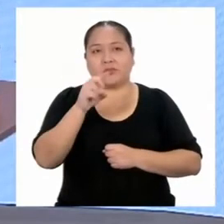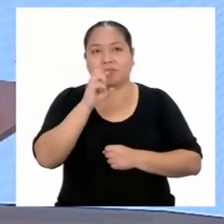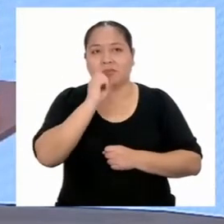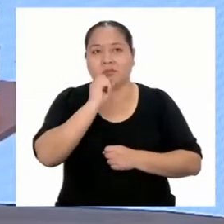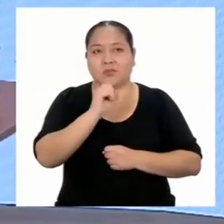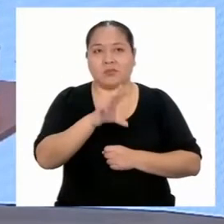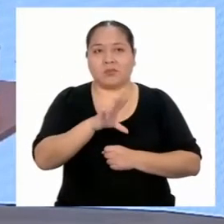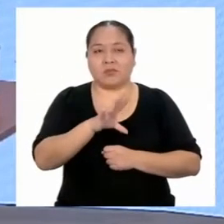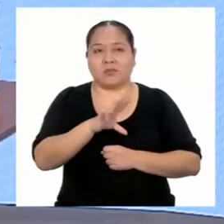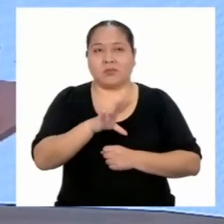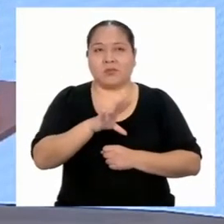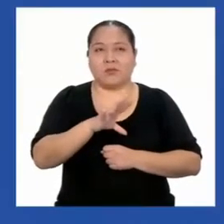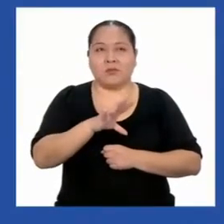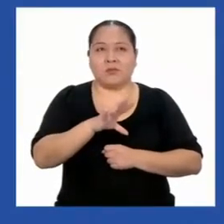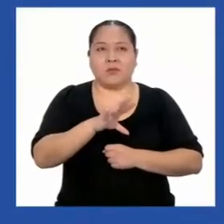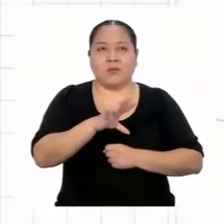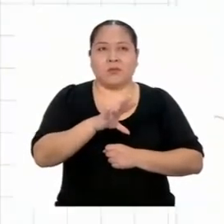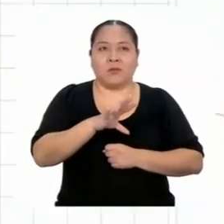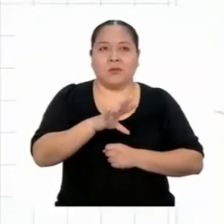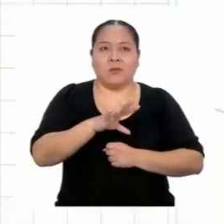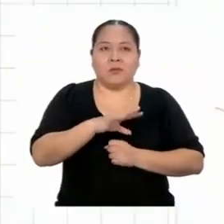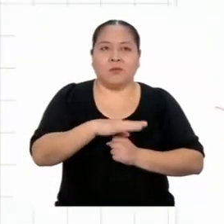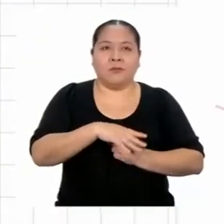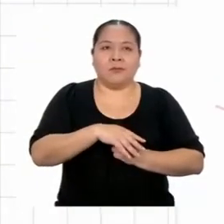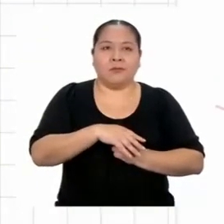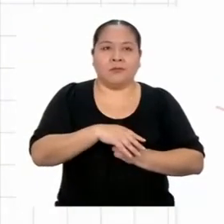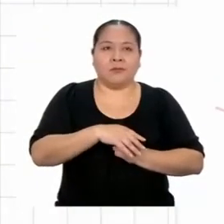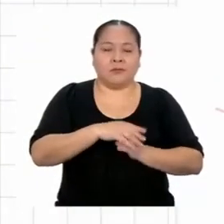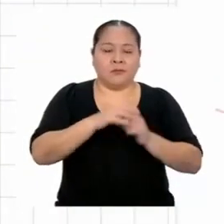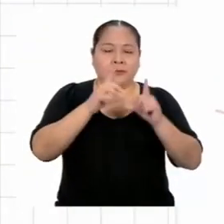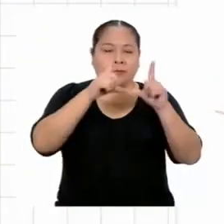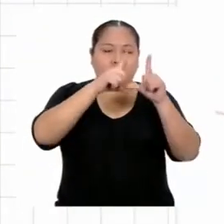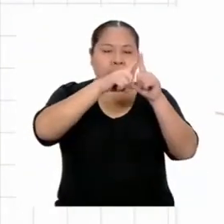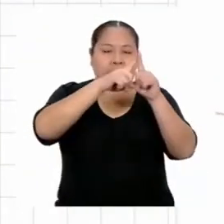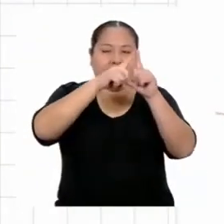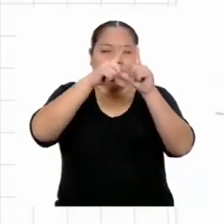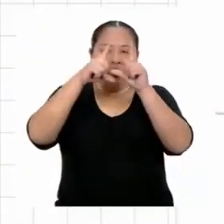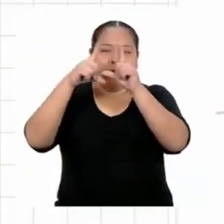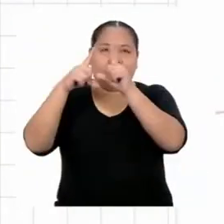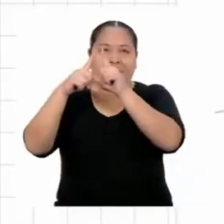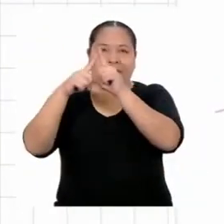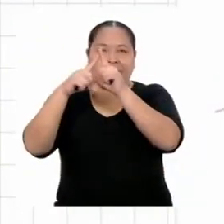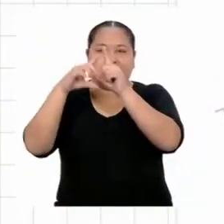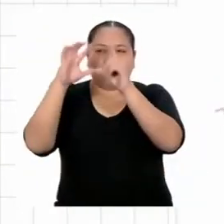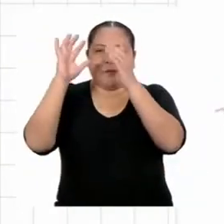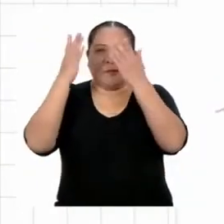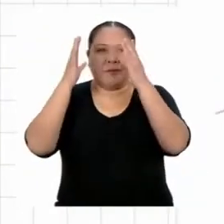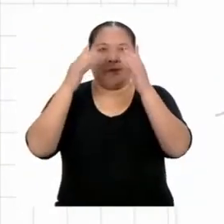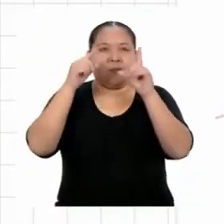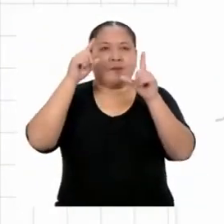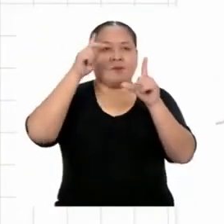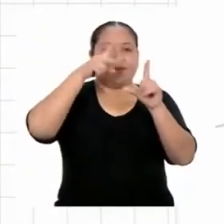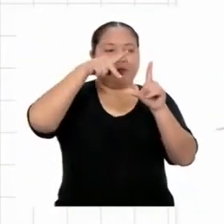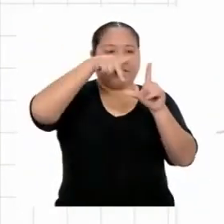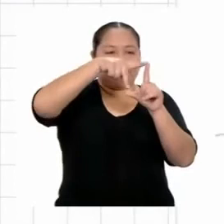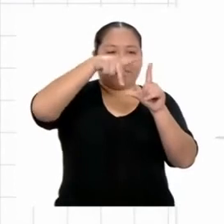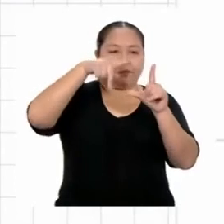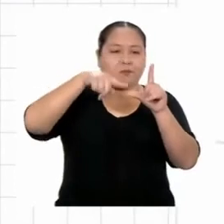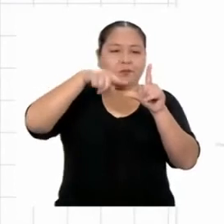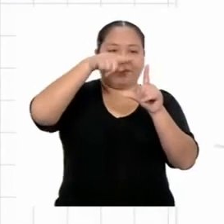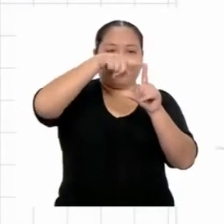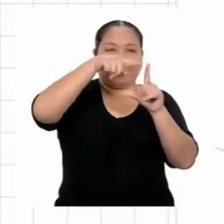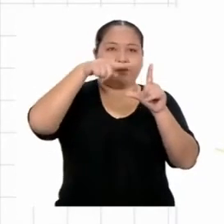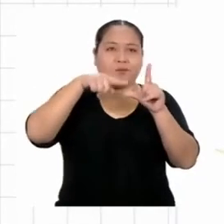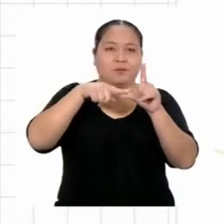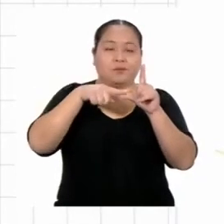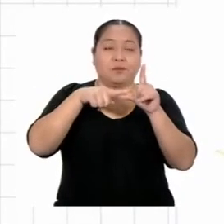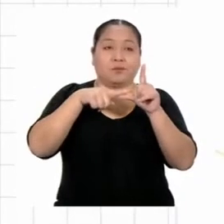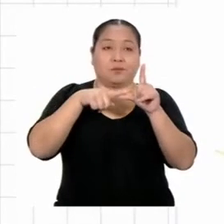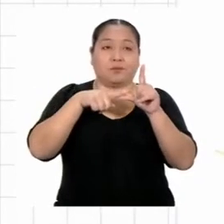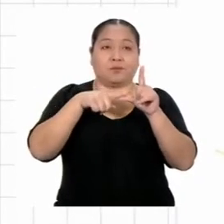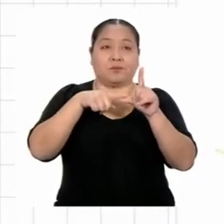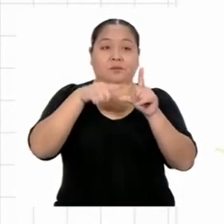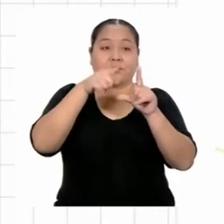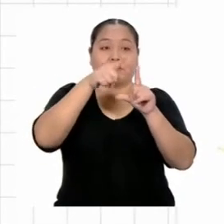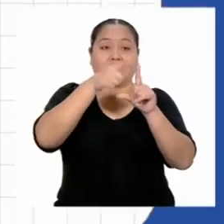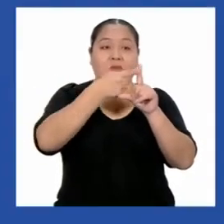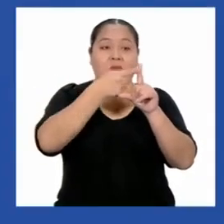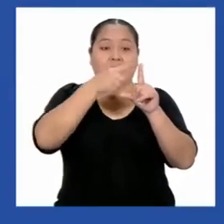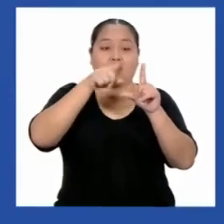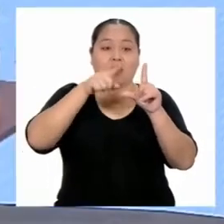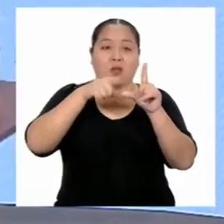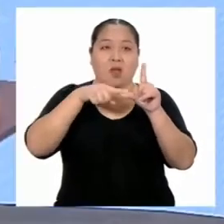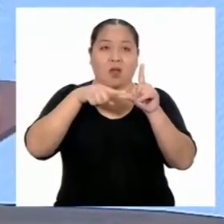dice que... Dos triángulos son semejantes cuando dos de sus ángulos son congruentes, ¿cierto?